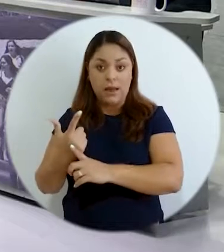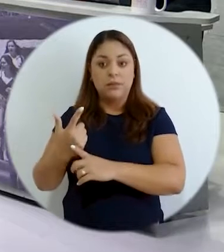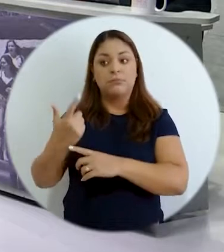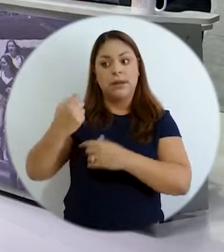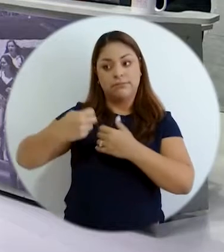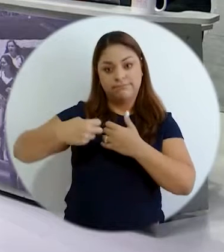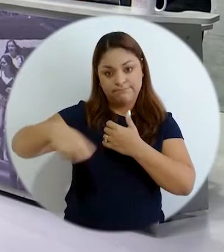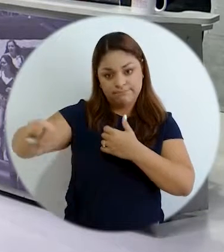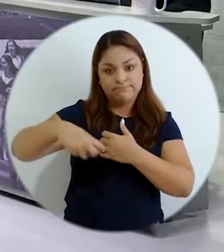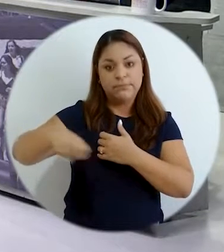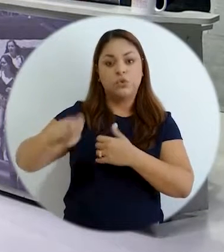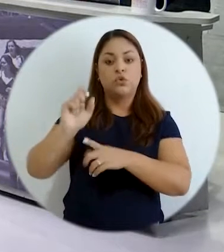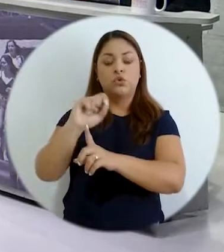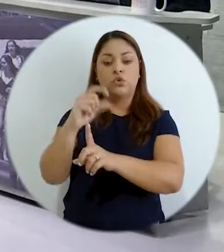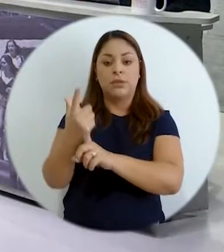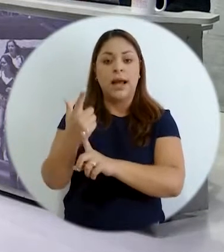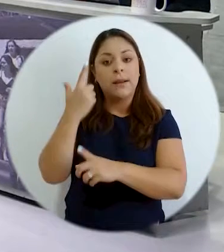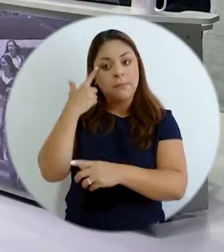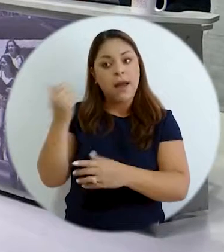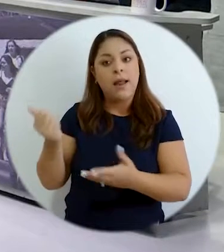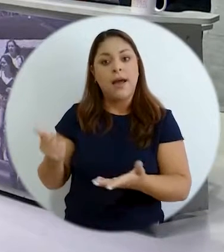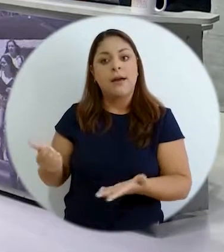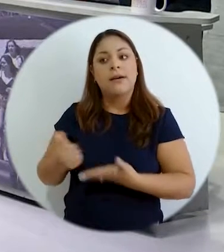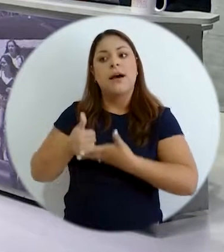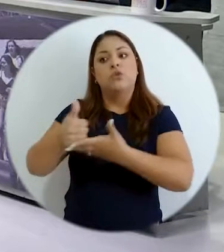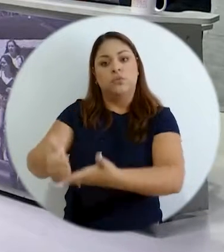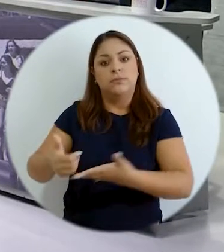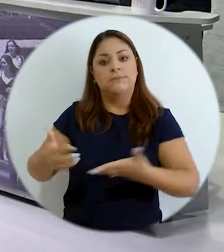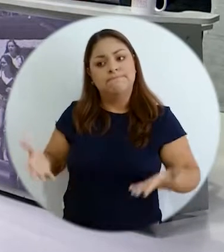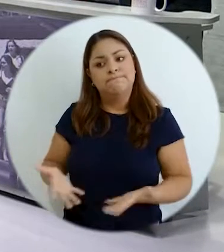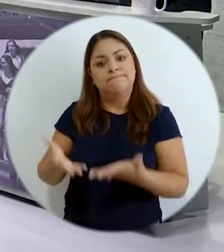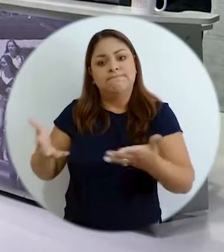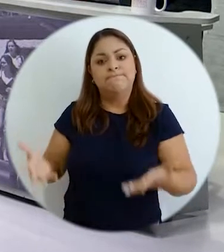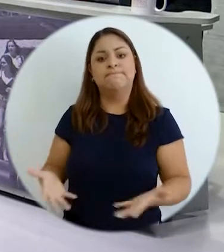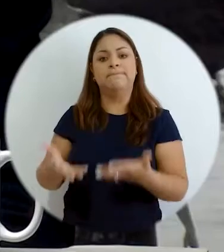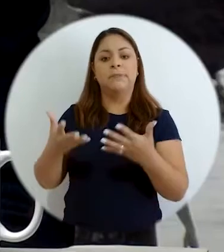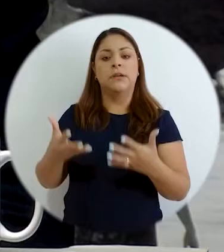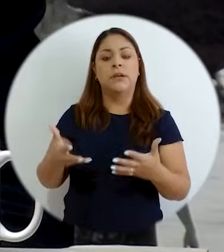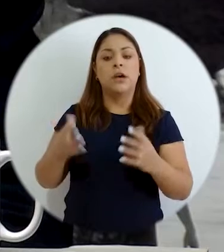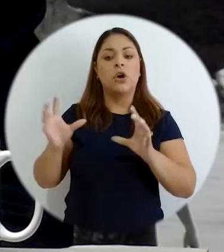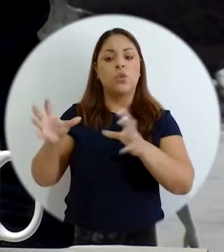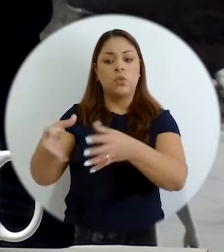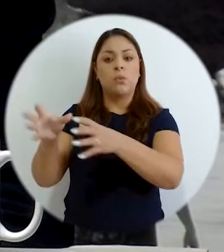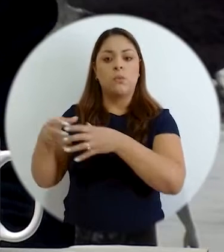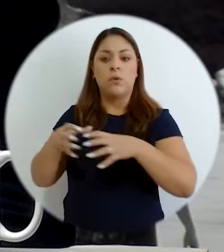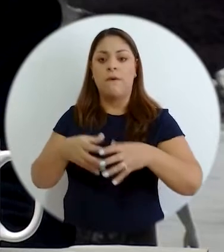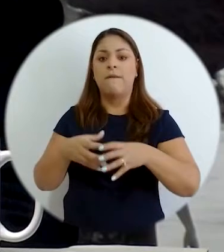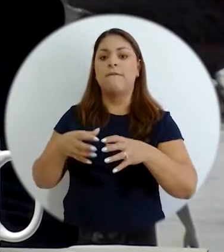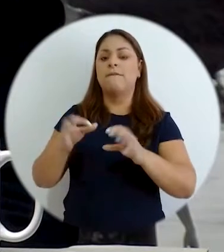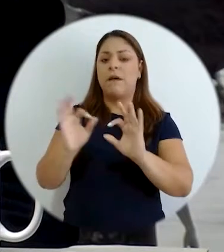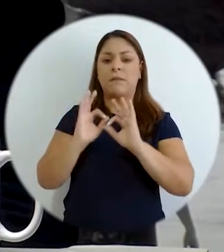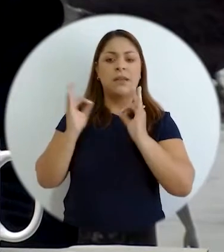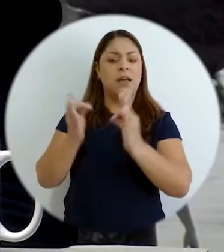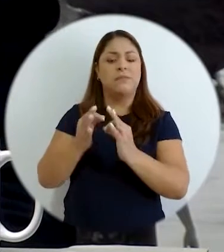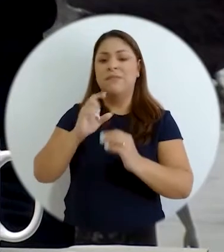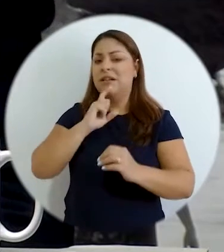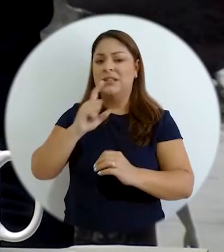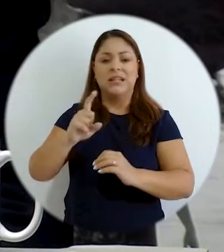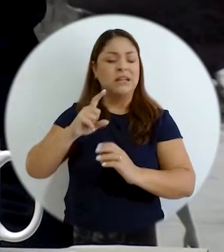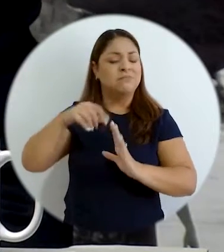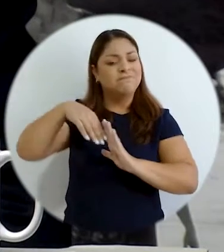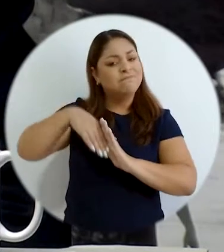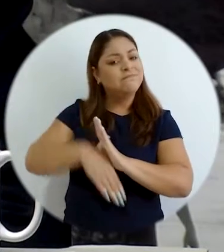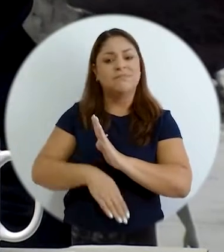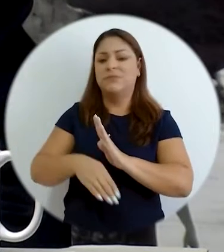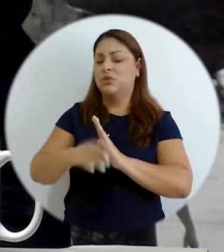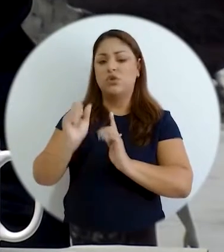Ayuda Social haciendo transferencias sociales para apalear de alguna forma los grupos familiares